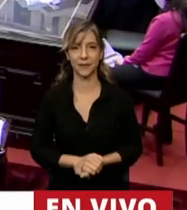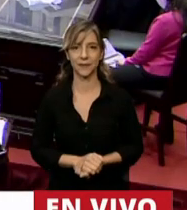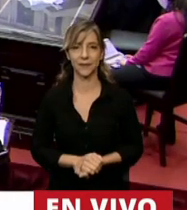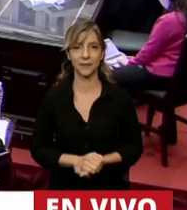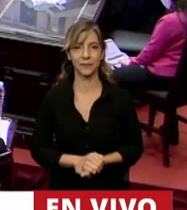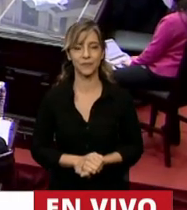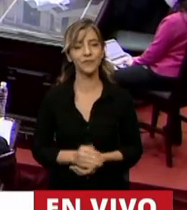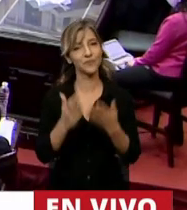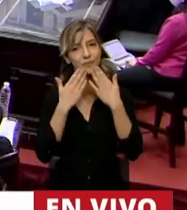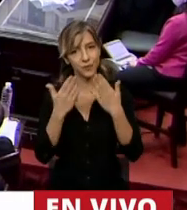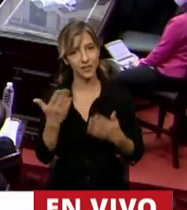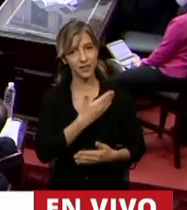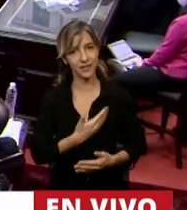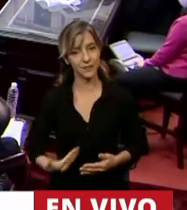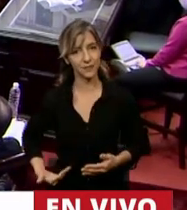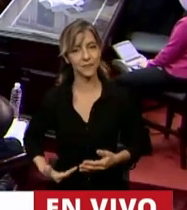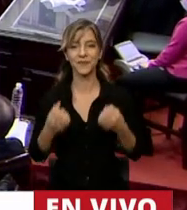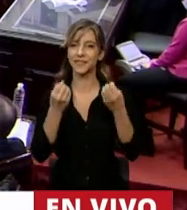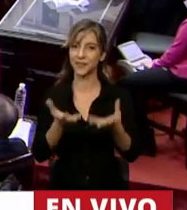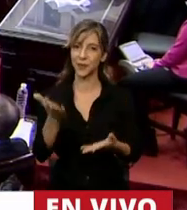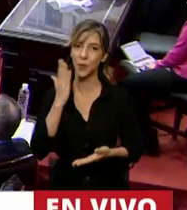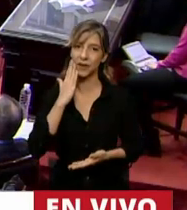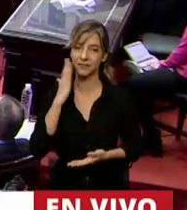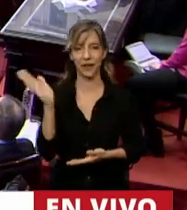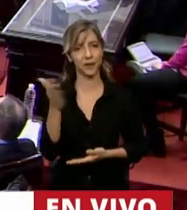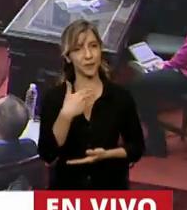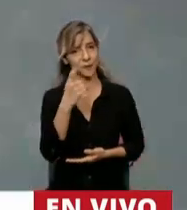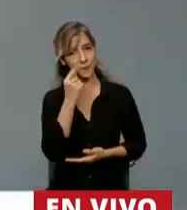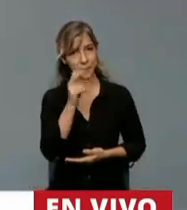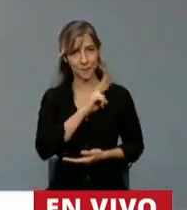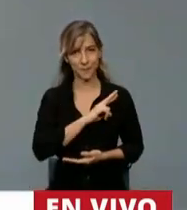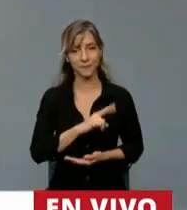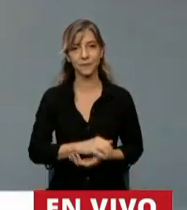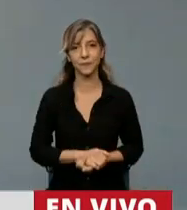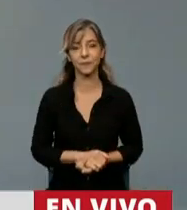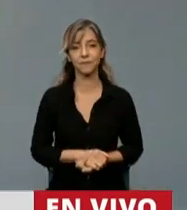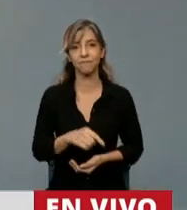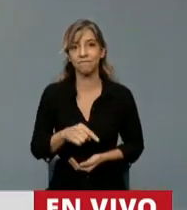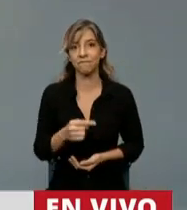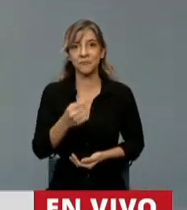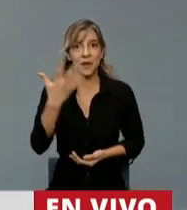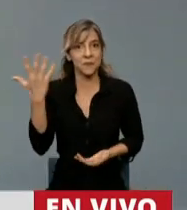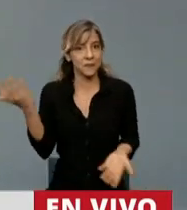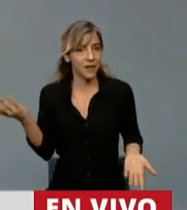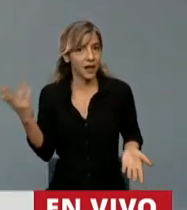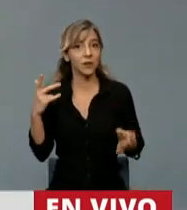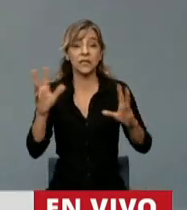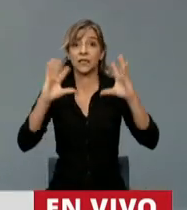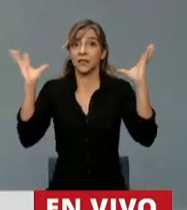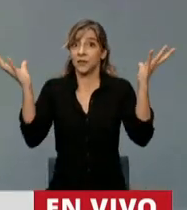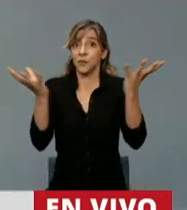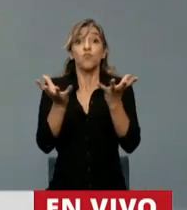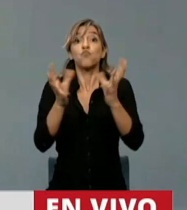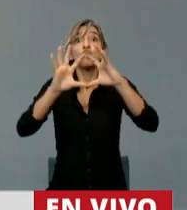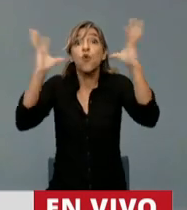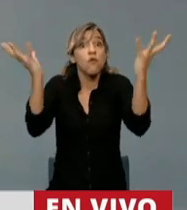Muchas gracias, señor presidente. Muy buenas tardes a todos y a todas. Por primera vez el mundo enfrenta un mismo